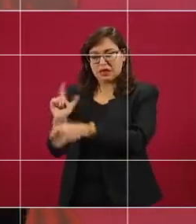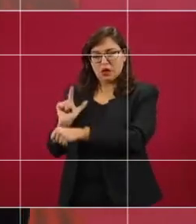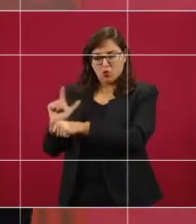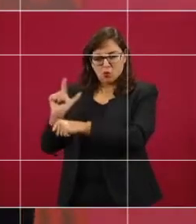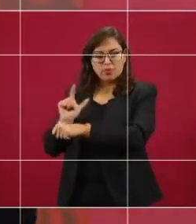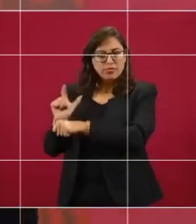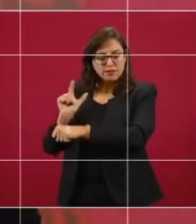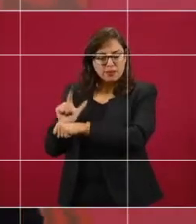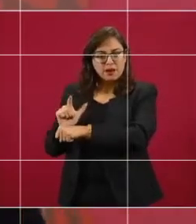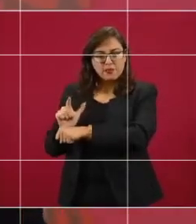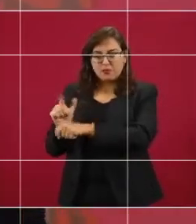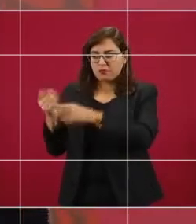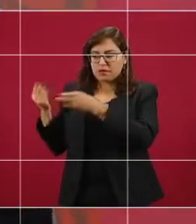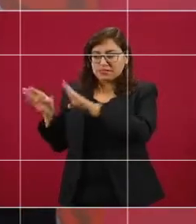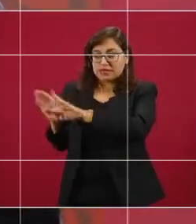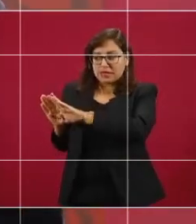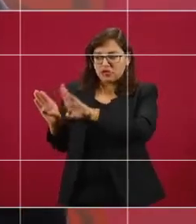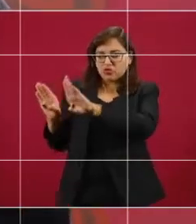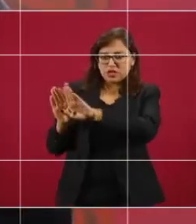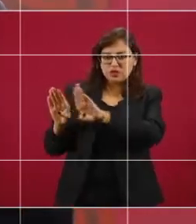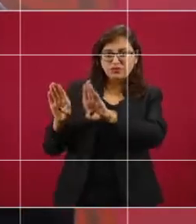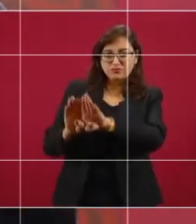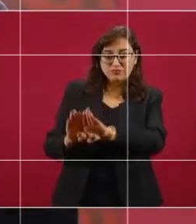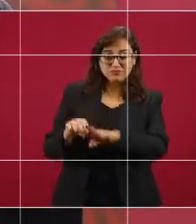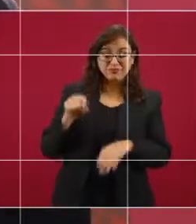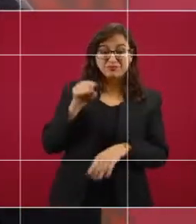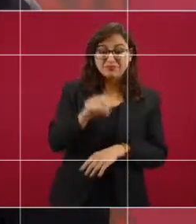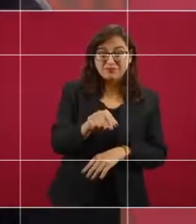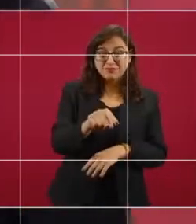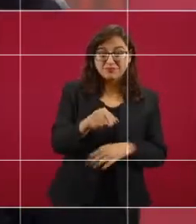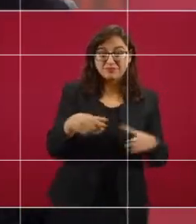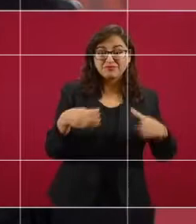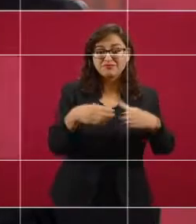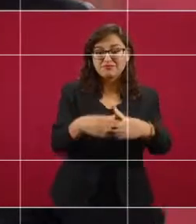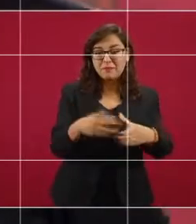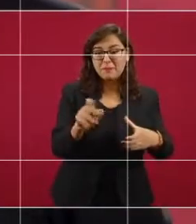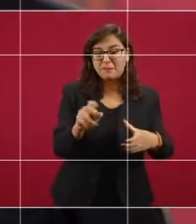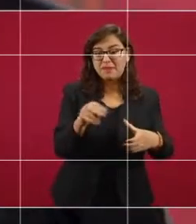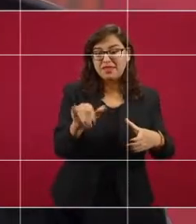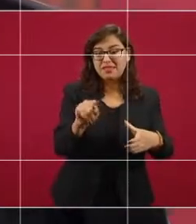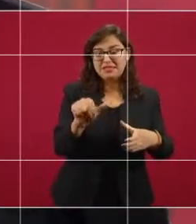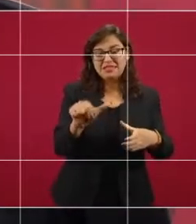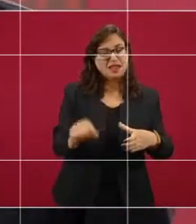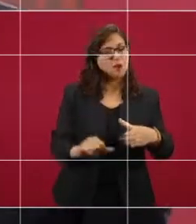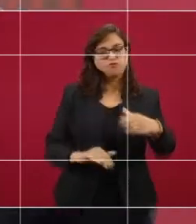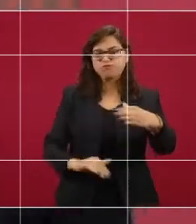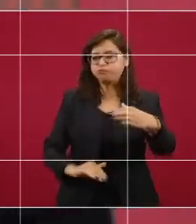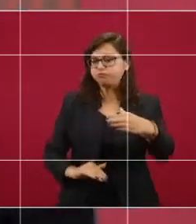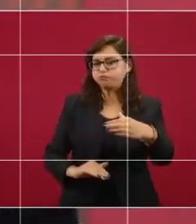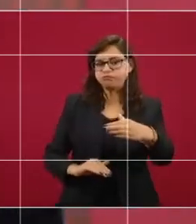la presa Peñitas se desfogó la primera vez